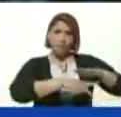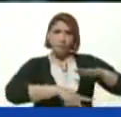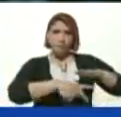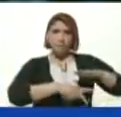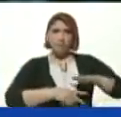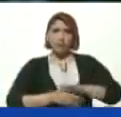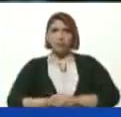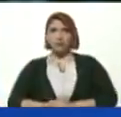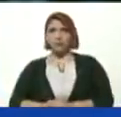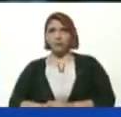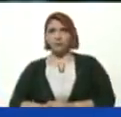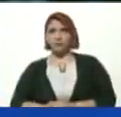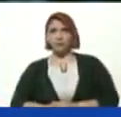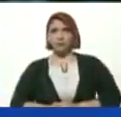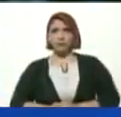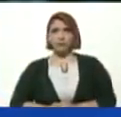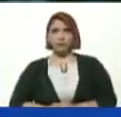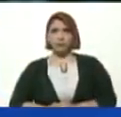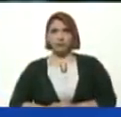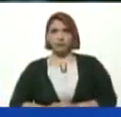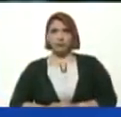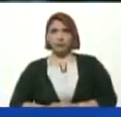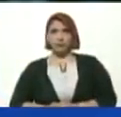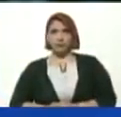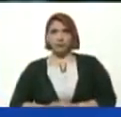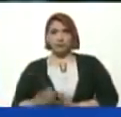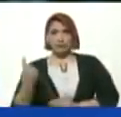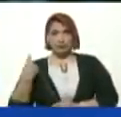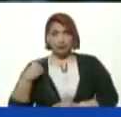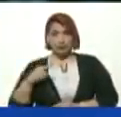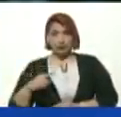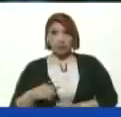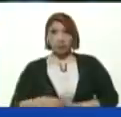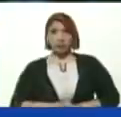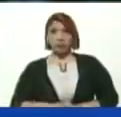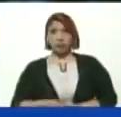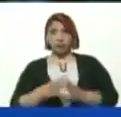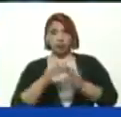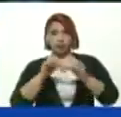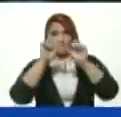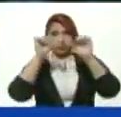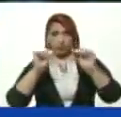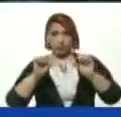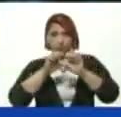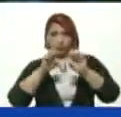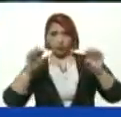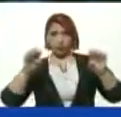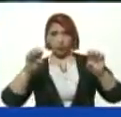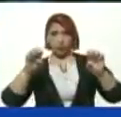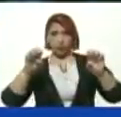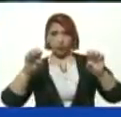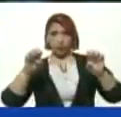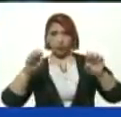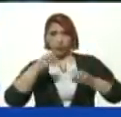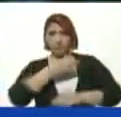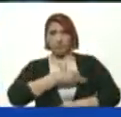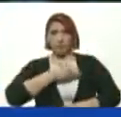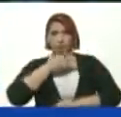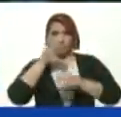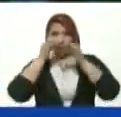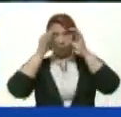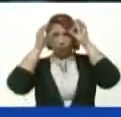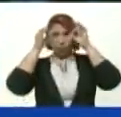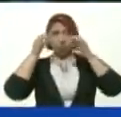educación Inicial Y así Tenemos En todo el sistema Educativo En la Misión Rivas